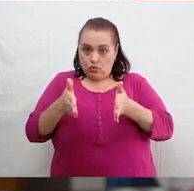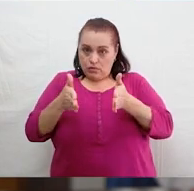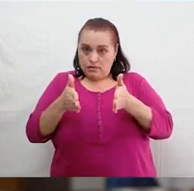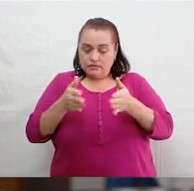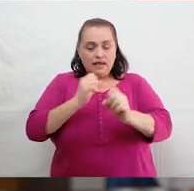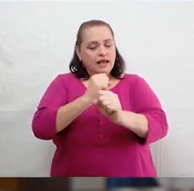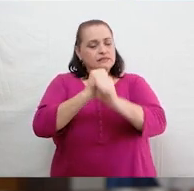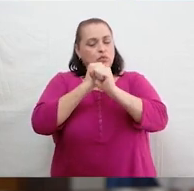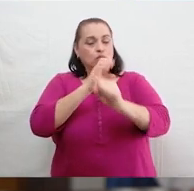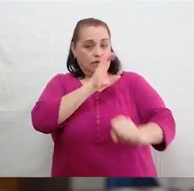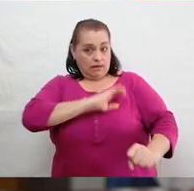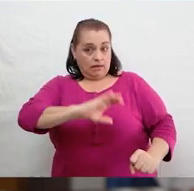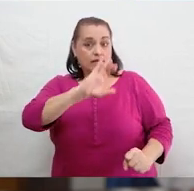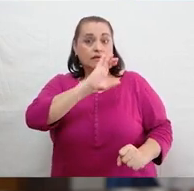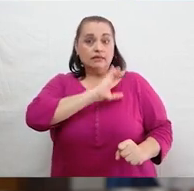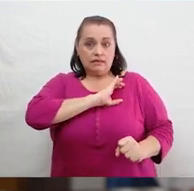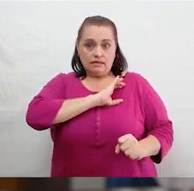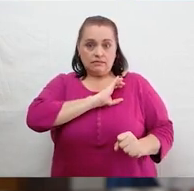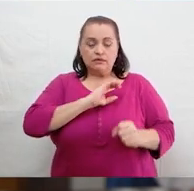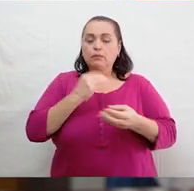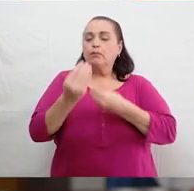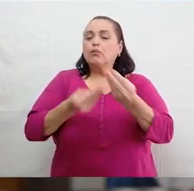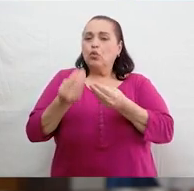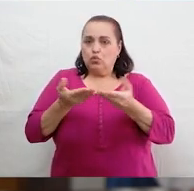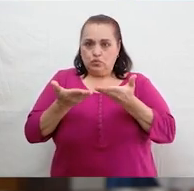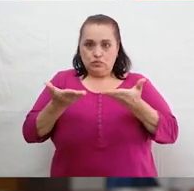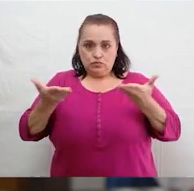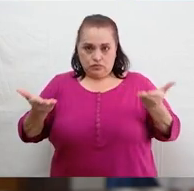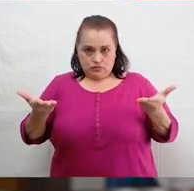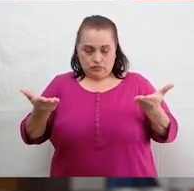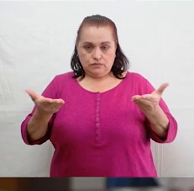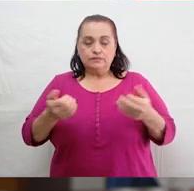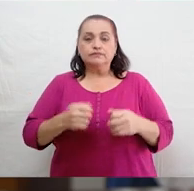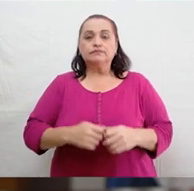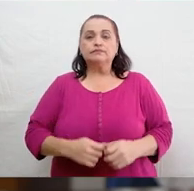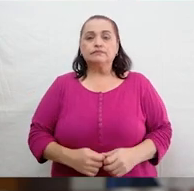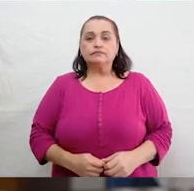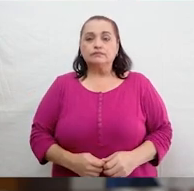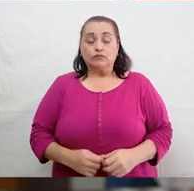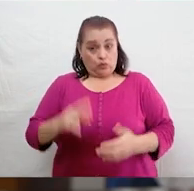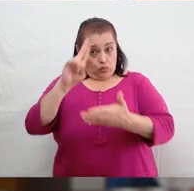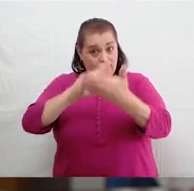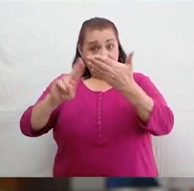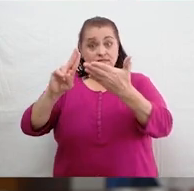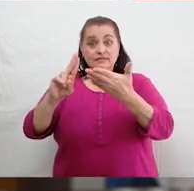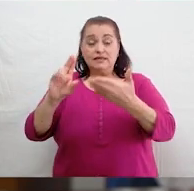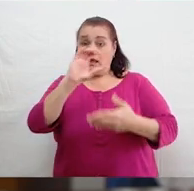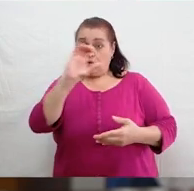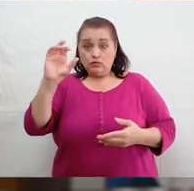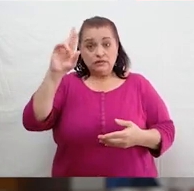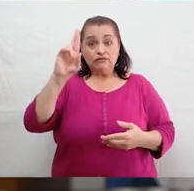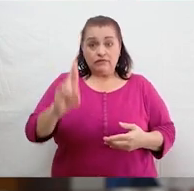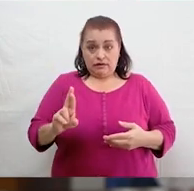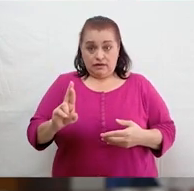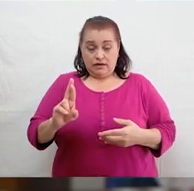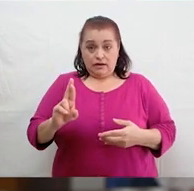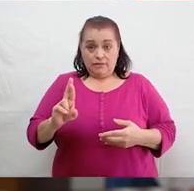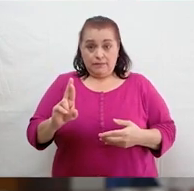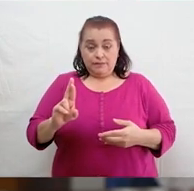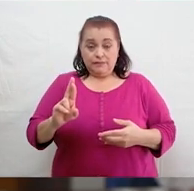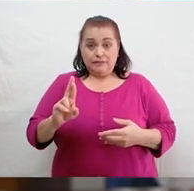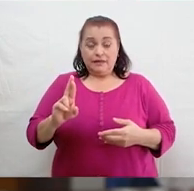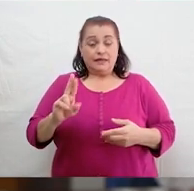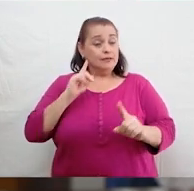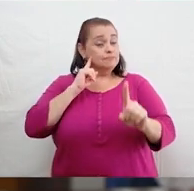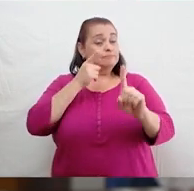aseguren la calidad de lo que producimos. La Universidad de Costa Rica, a